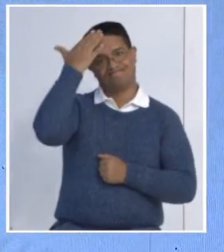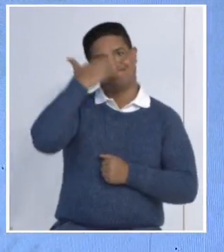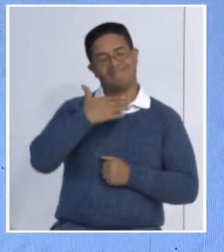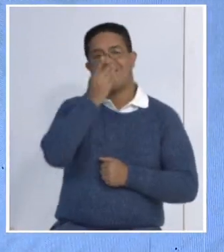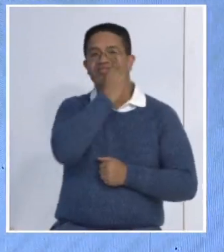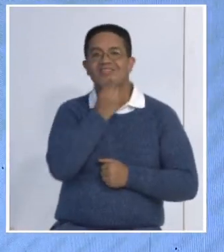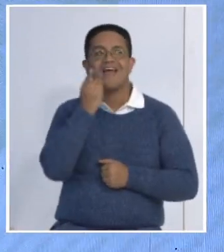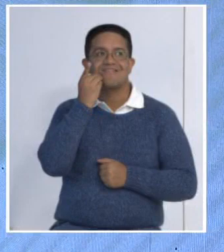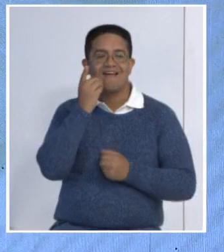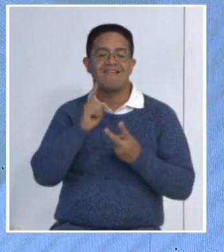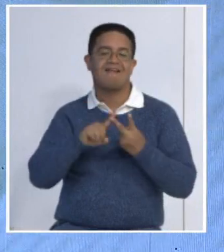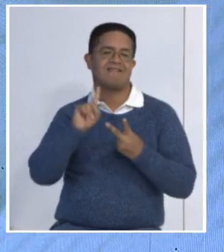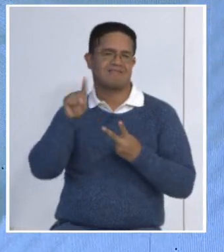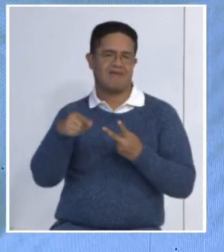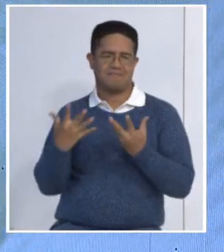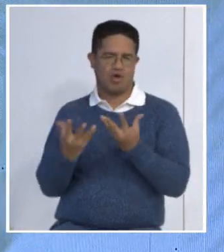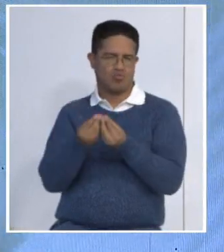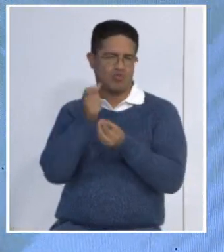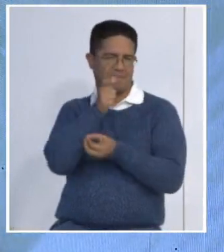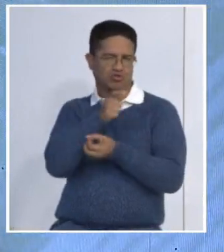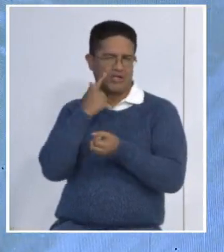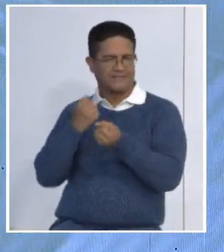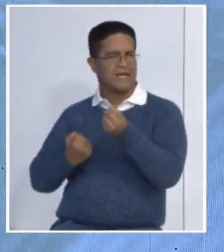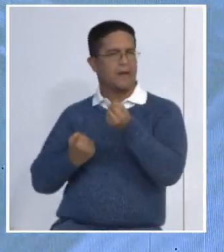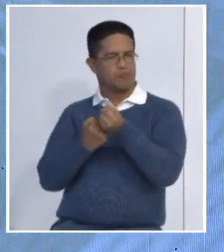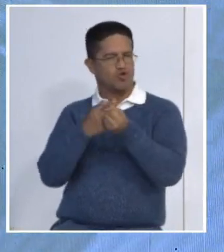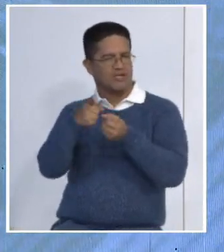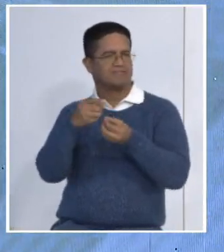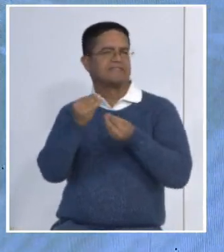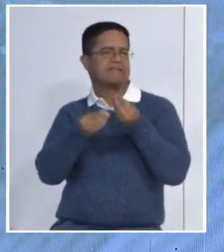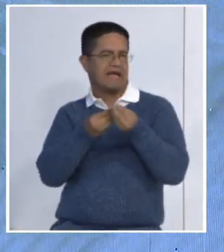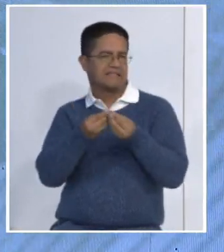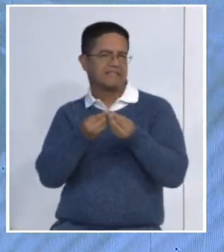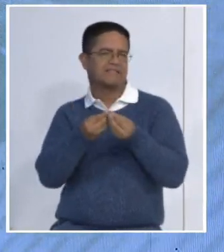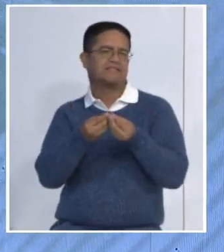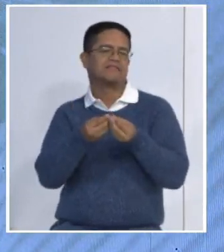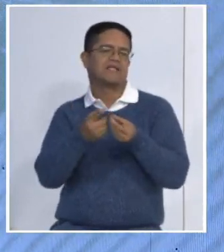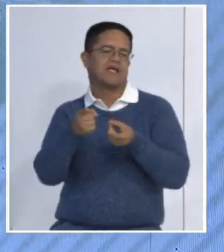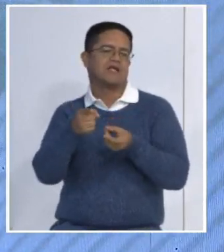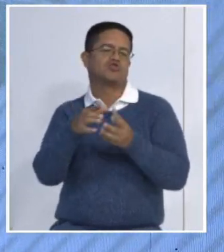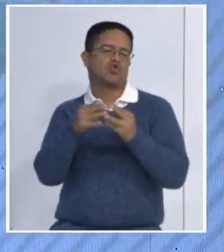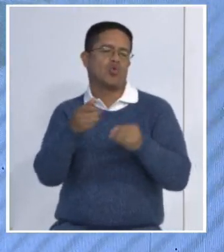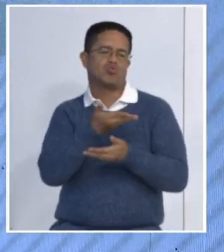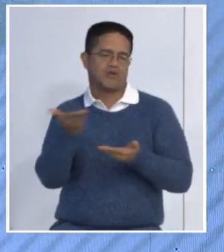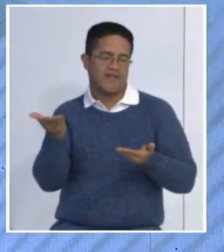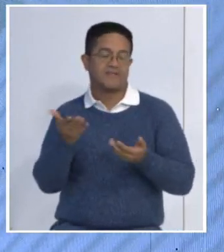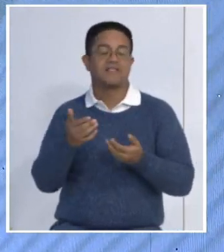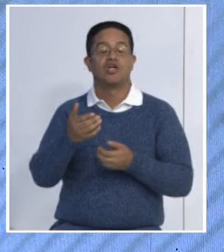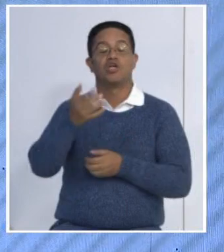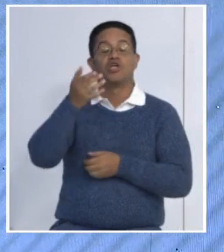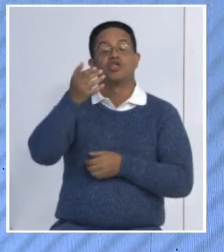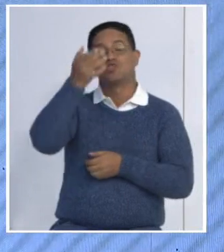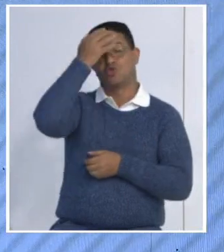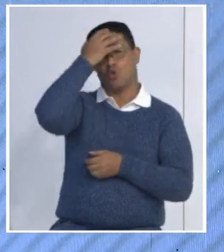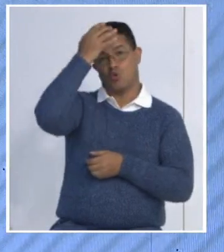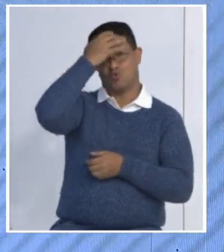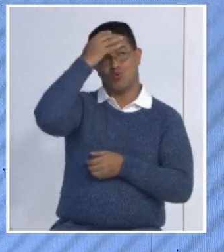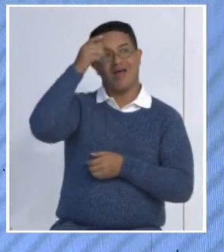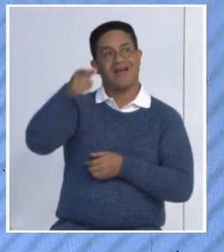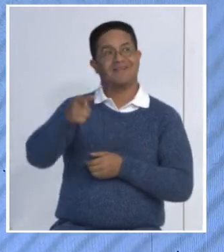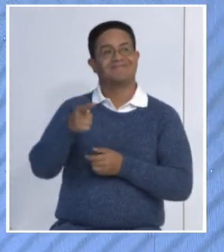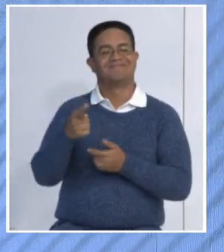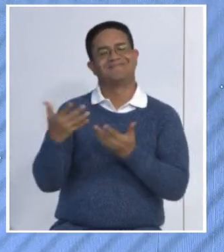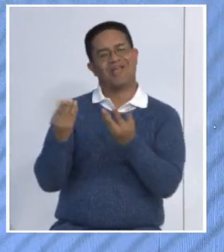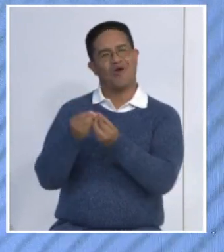de todo el equipo técnico de producción que hace posible que este espacio llegue hasta sus hogares. Joshua Llanos nos